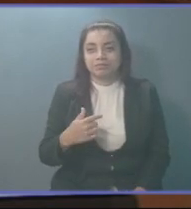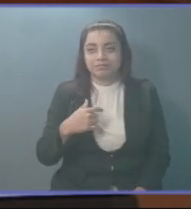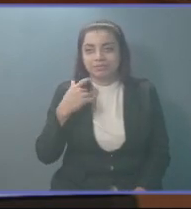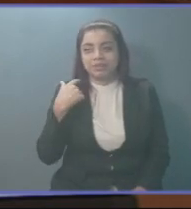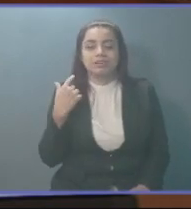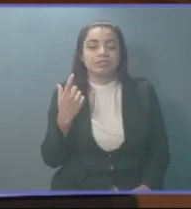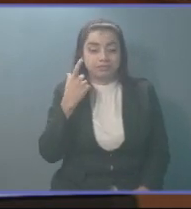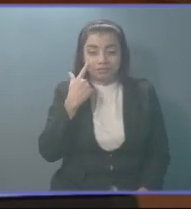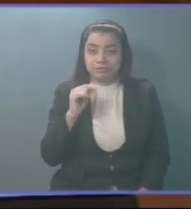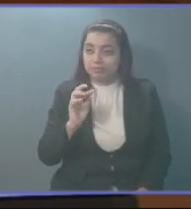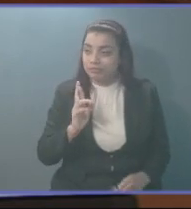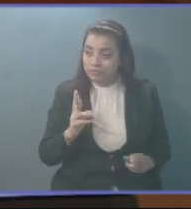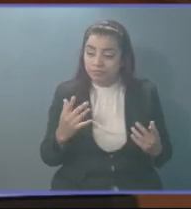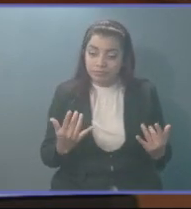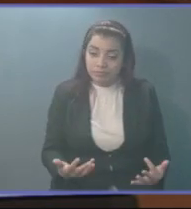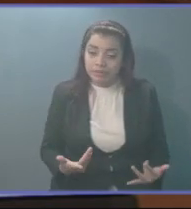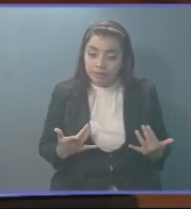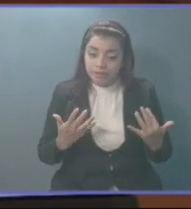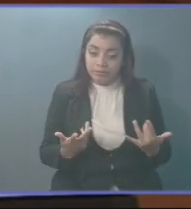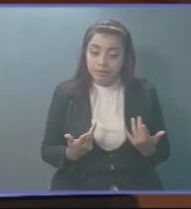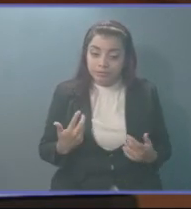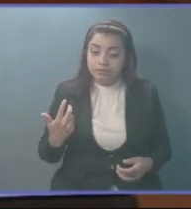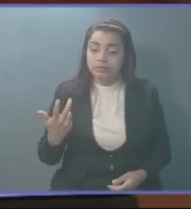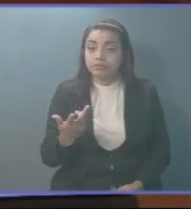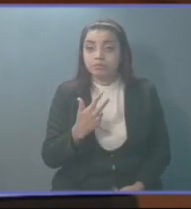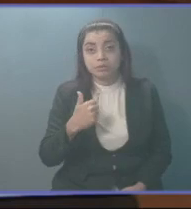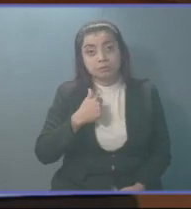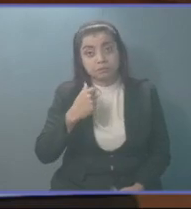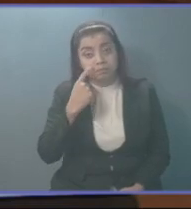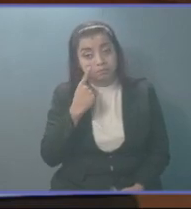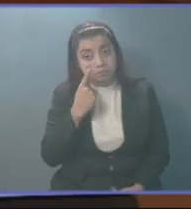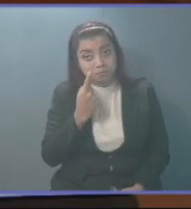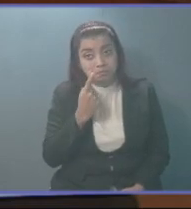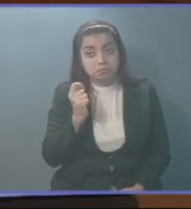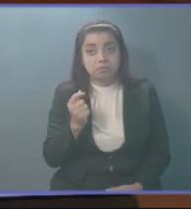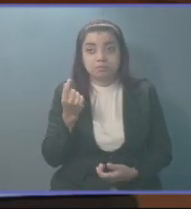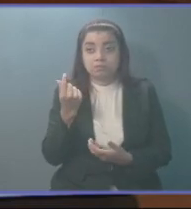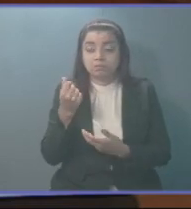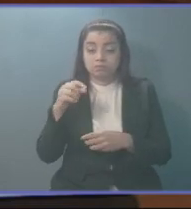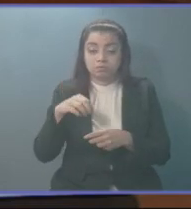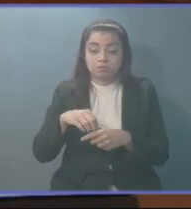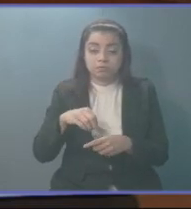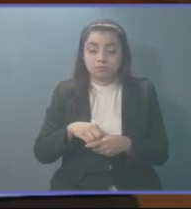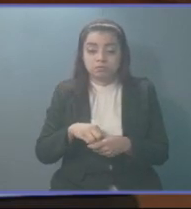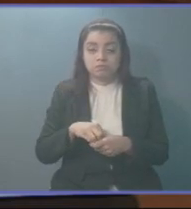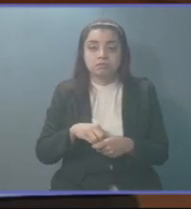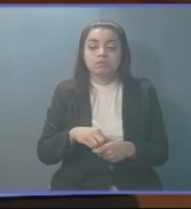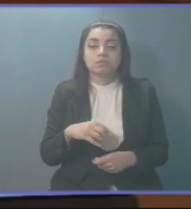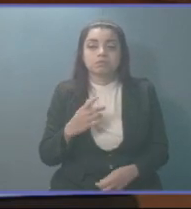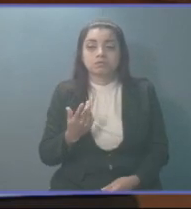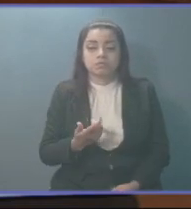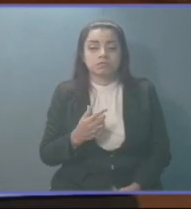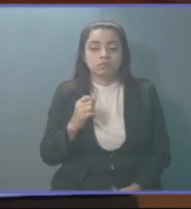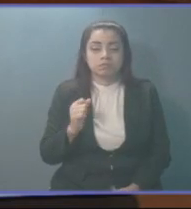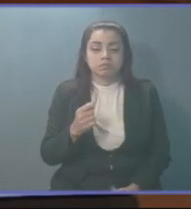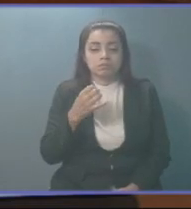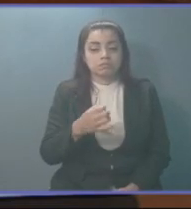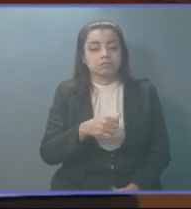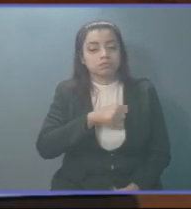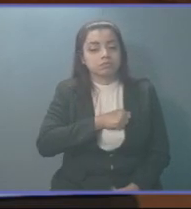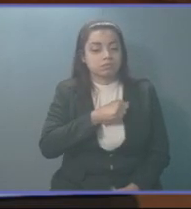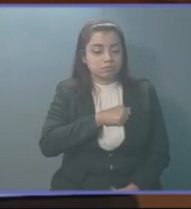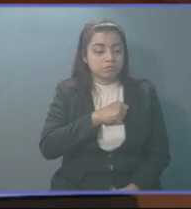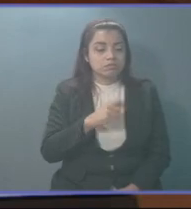Pero esperamos y vamos a estar vigilantes para que se utilicen estos fondos de manera adecuada, de manera responsable